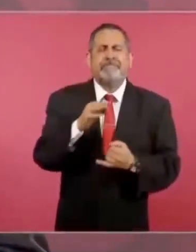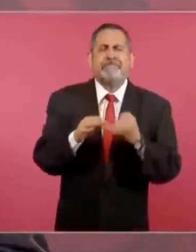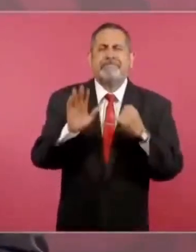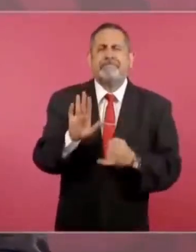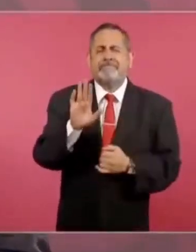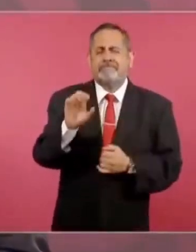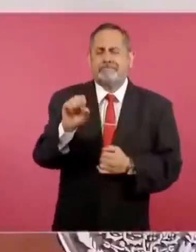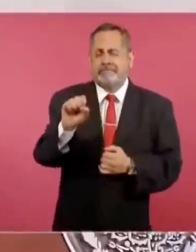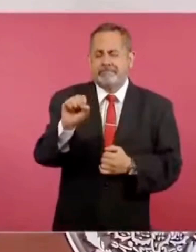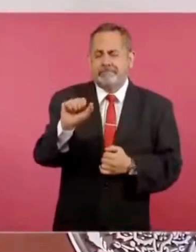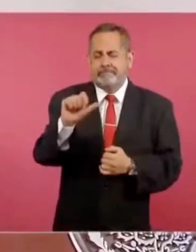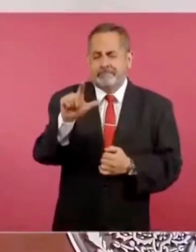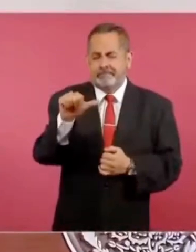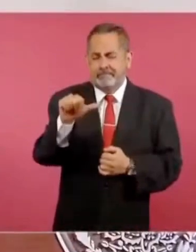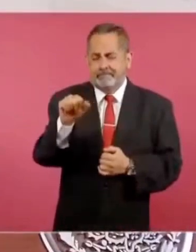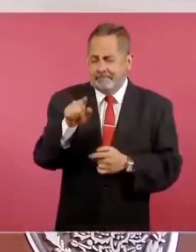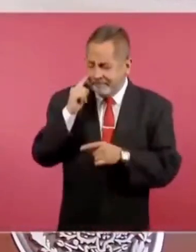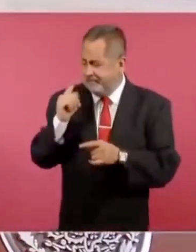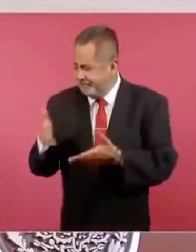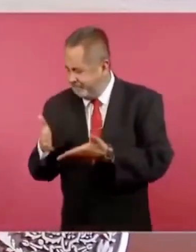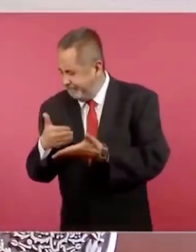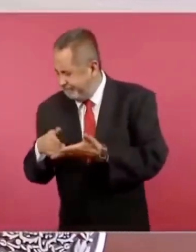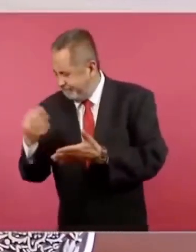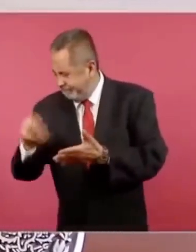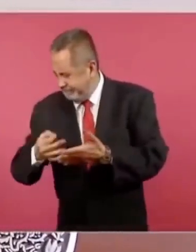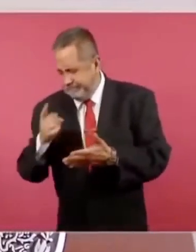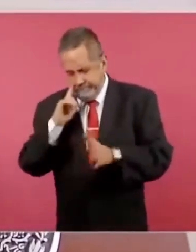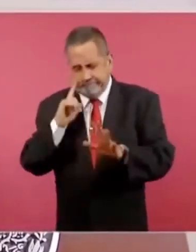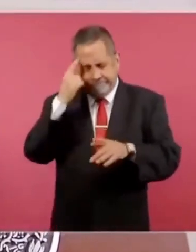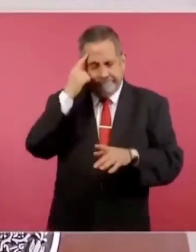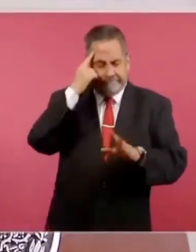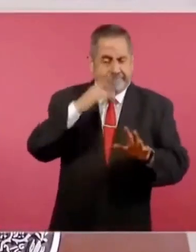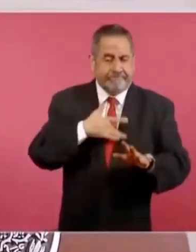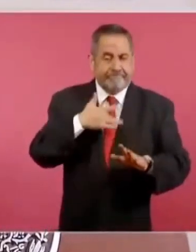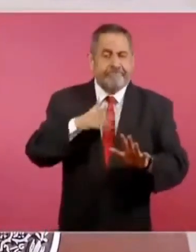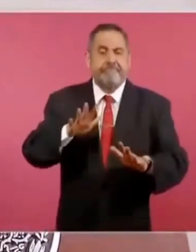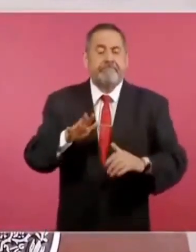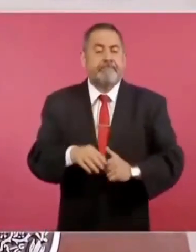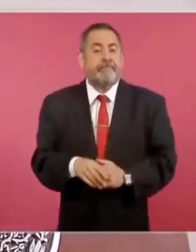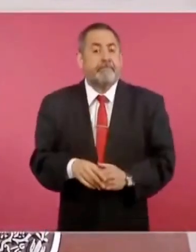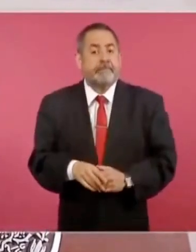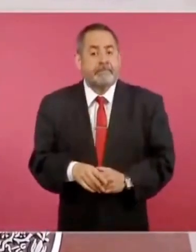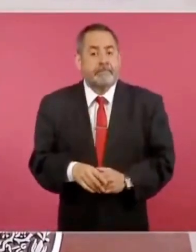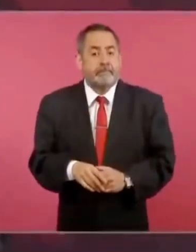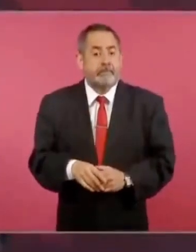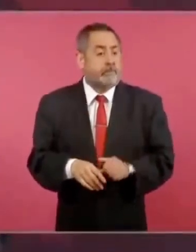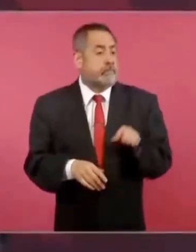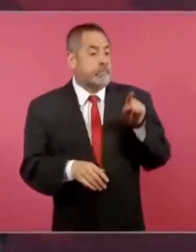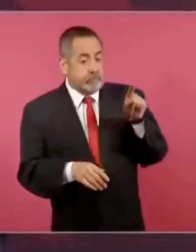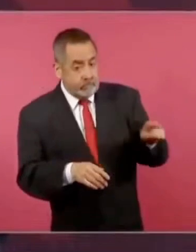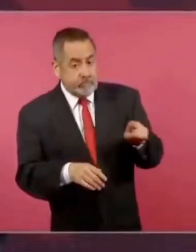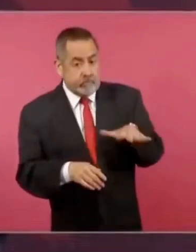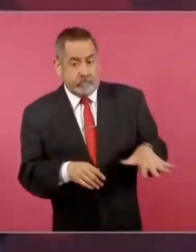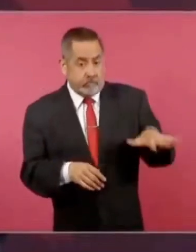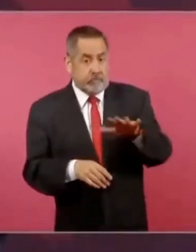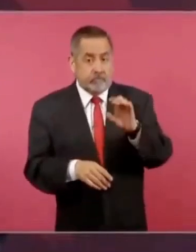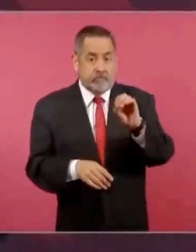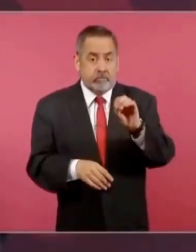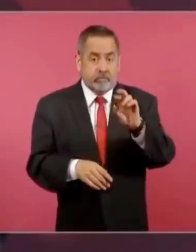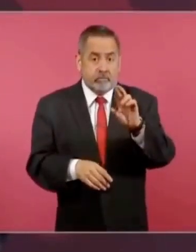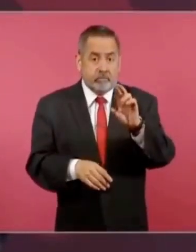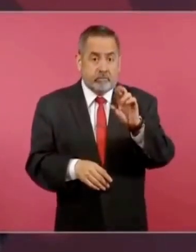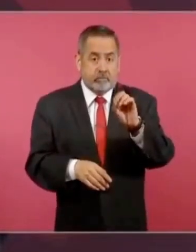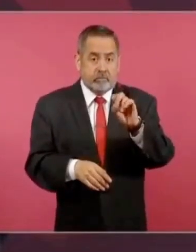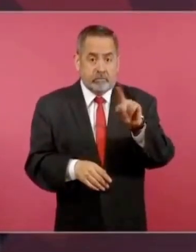a ver si lo confirmamos. Orozco tenía un